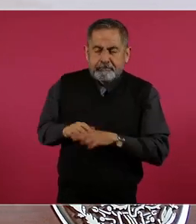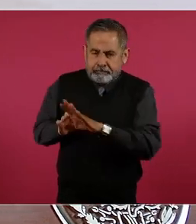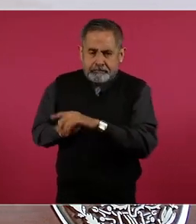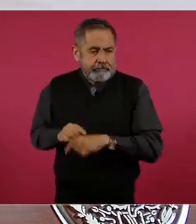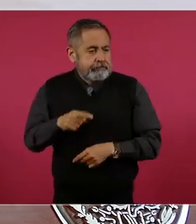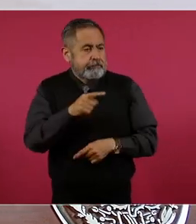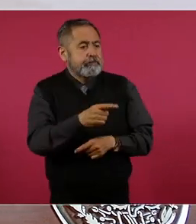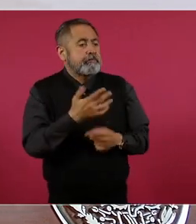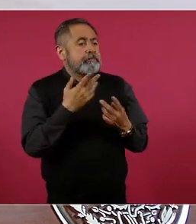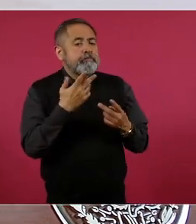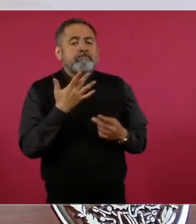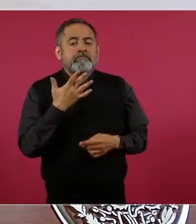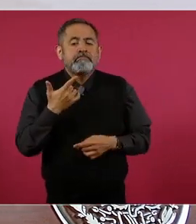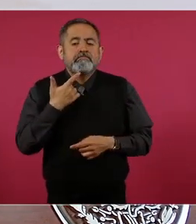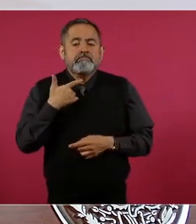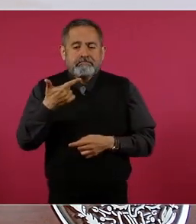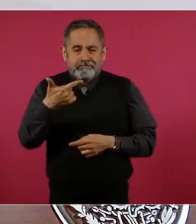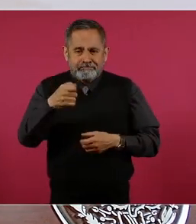huachicol?